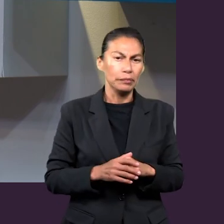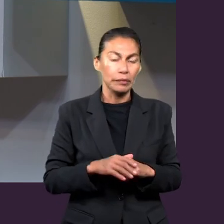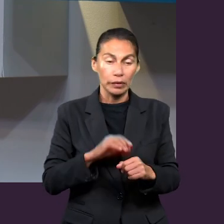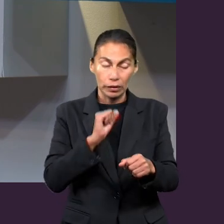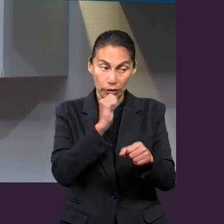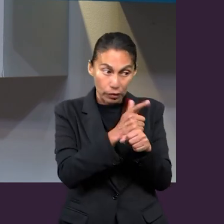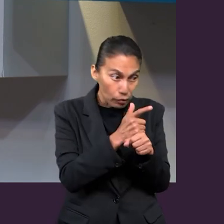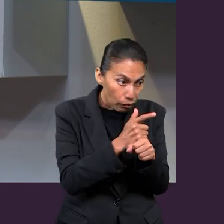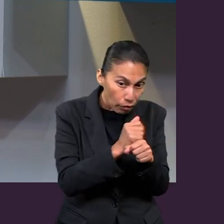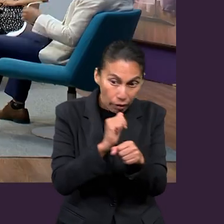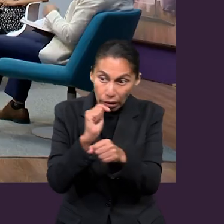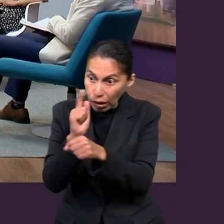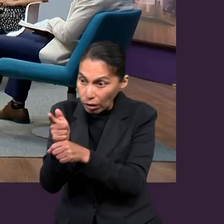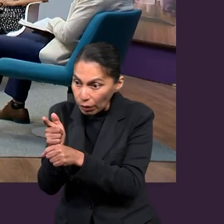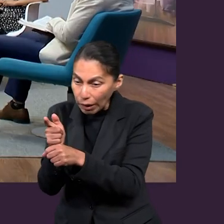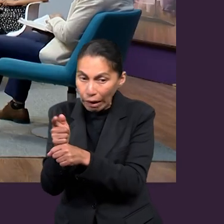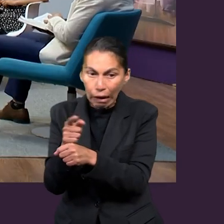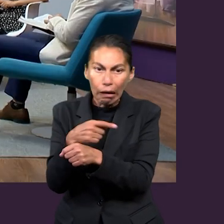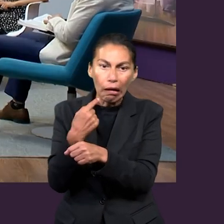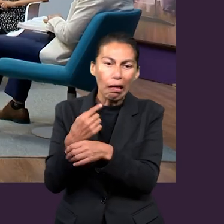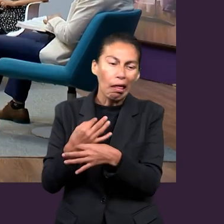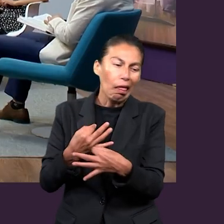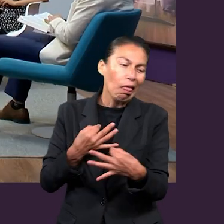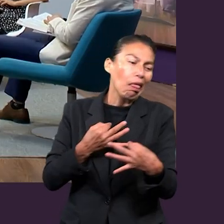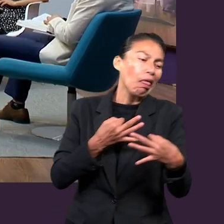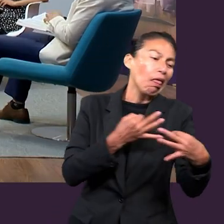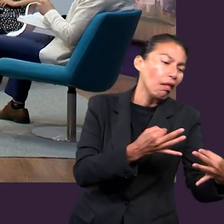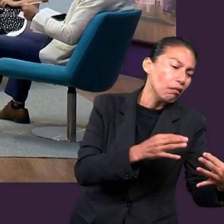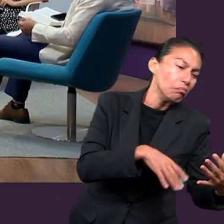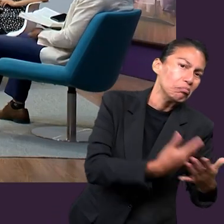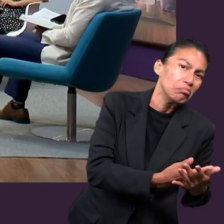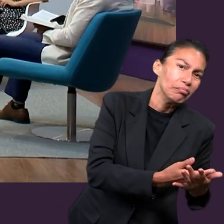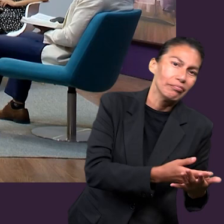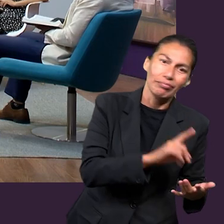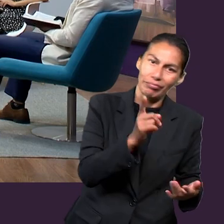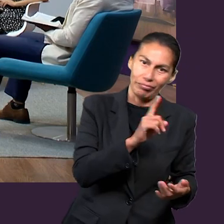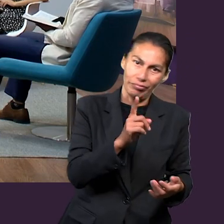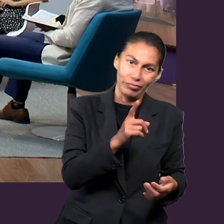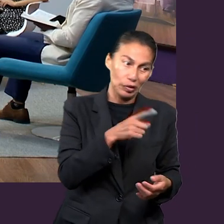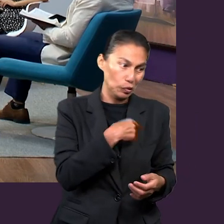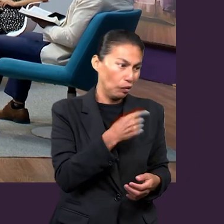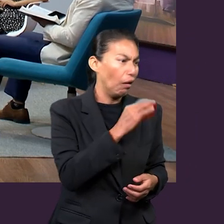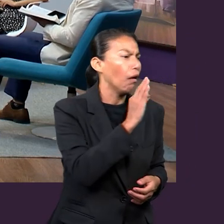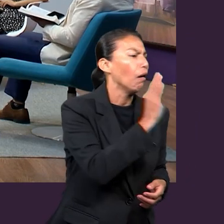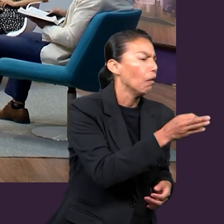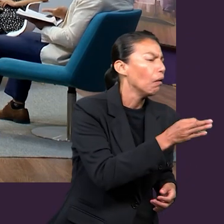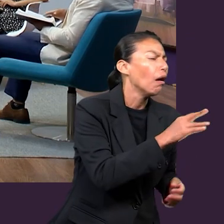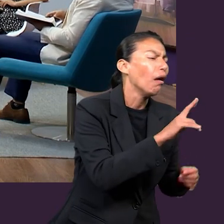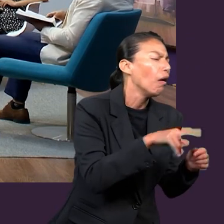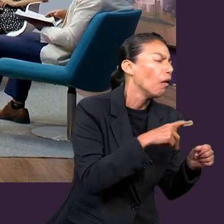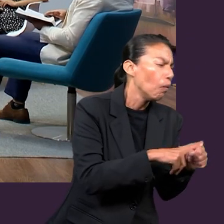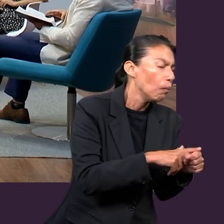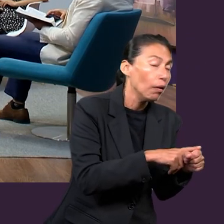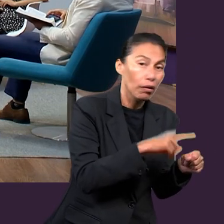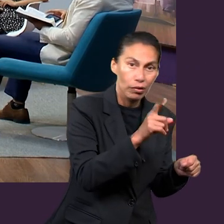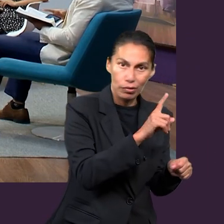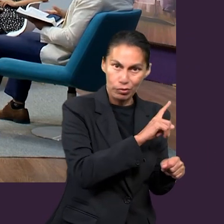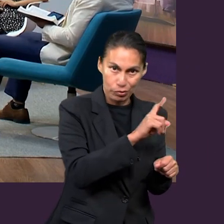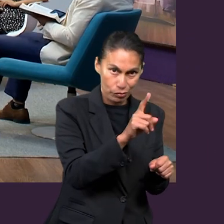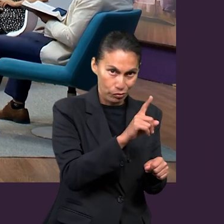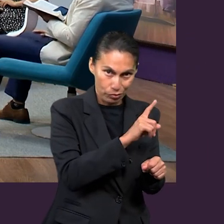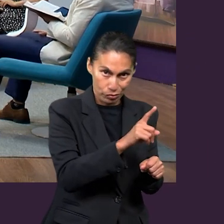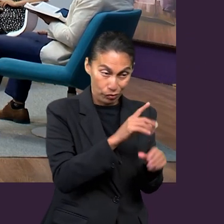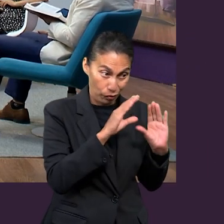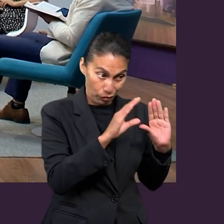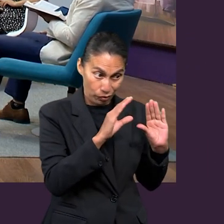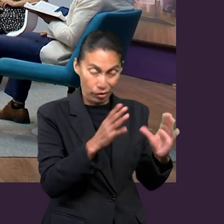y el hecho de enumerarlos e identificarlos es para que no caigamos en la tentación de aceptar nada de eso como algo normal